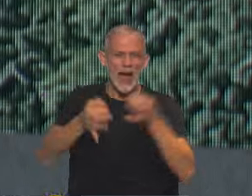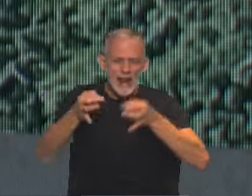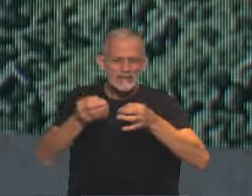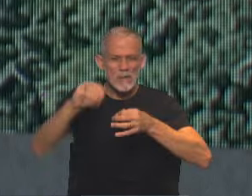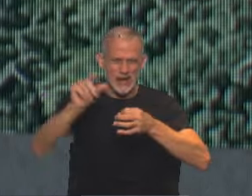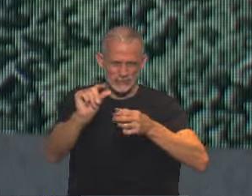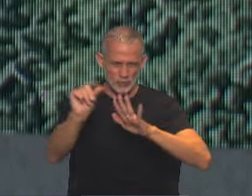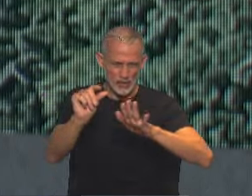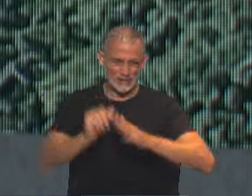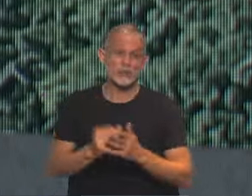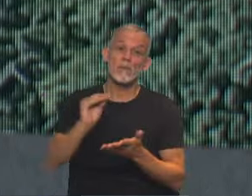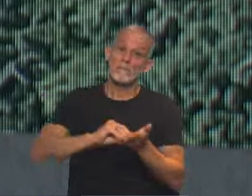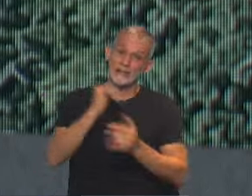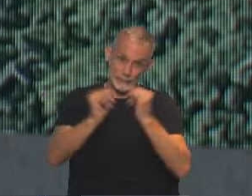distintas instancias, pero sí, más información, aquí está.